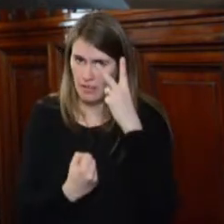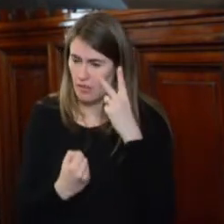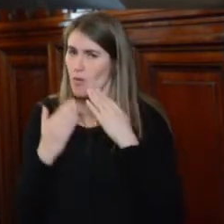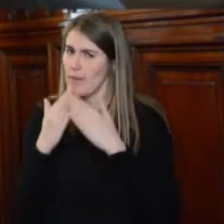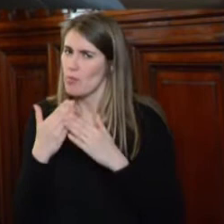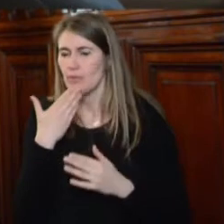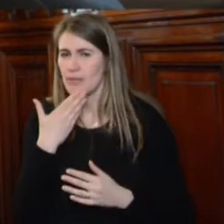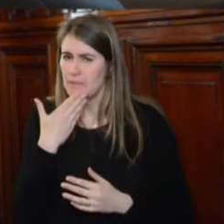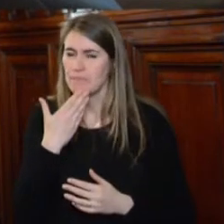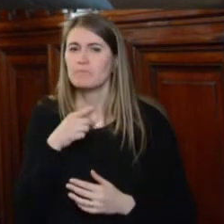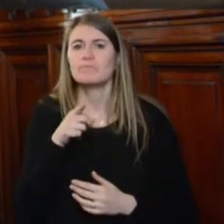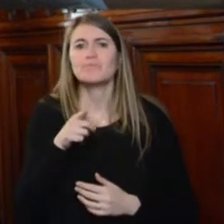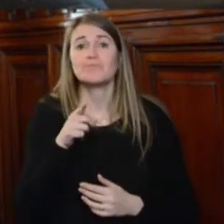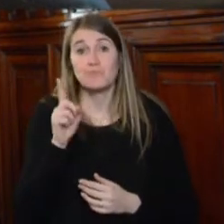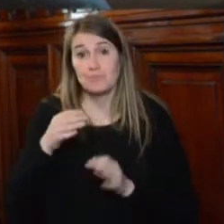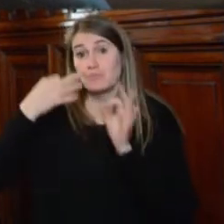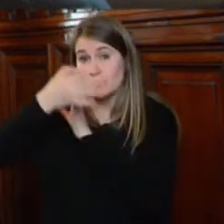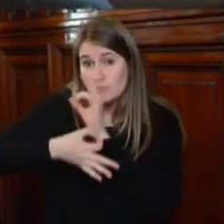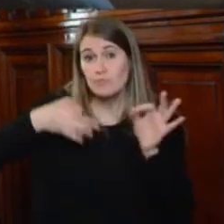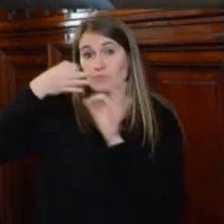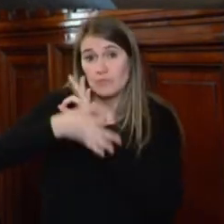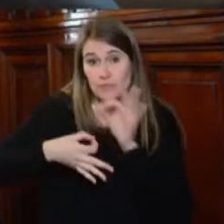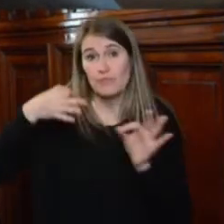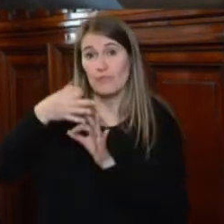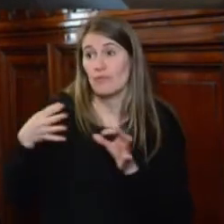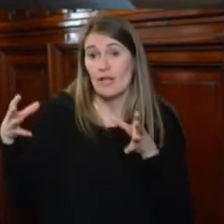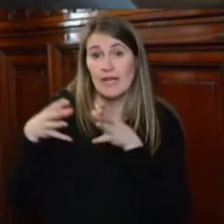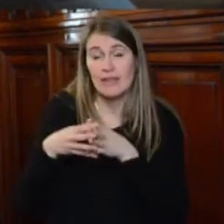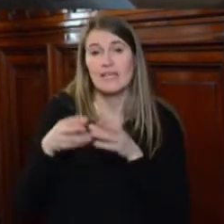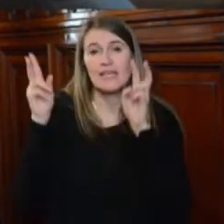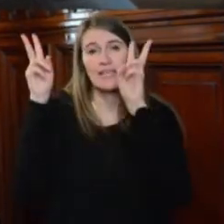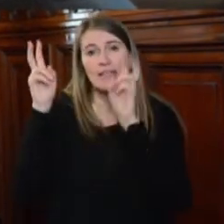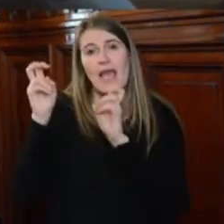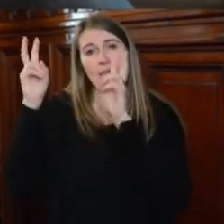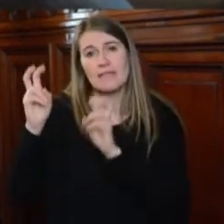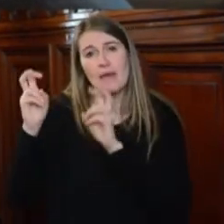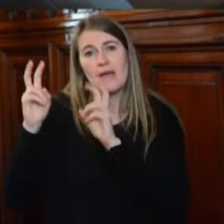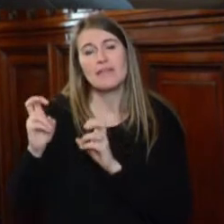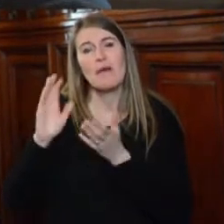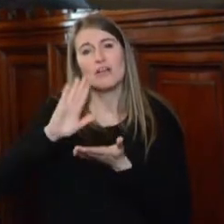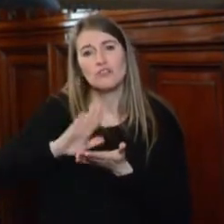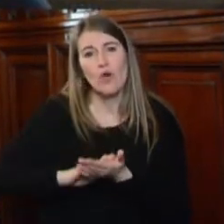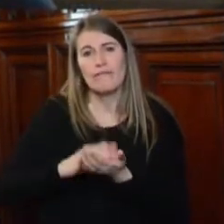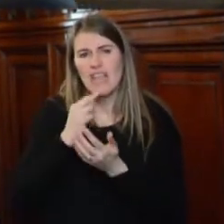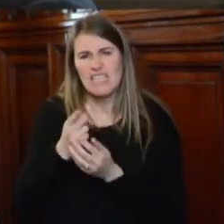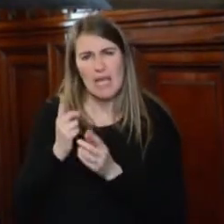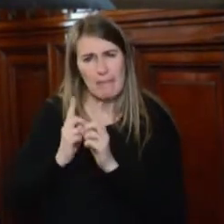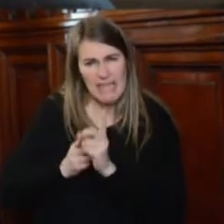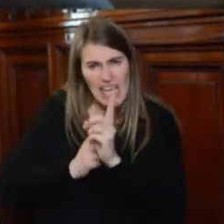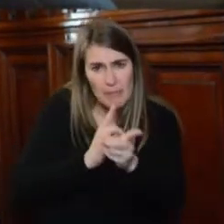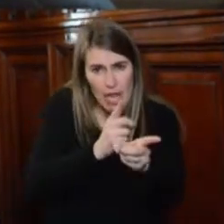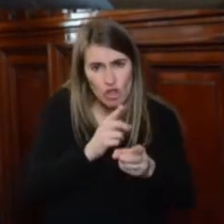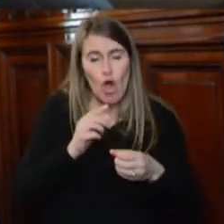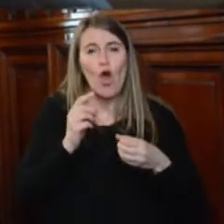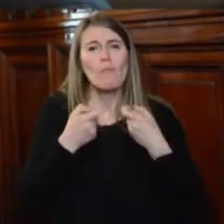Que la exposición de los peticionarios empezó con los temas también de un seguimiento por su